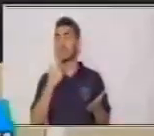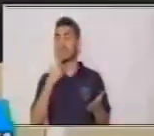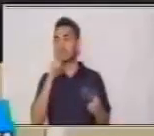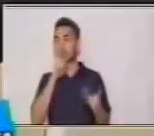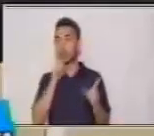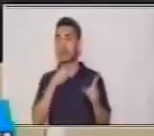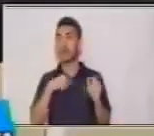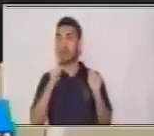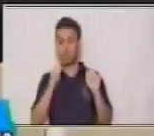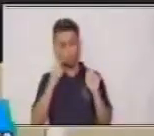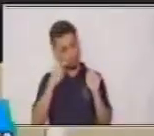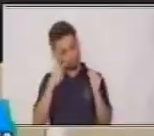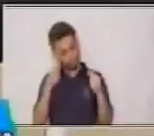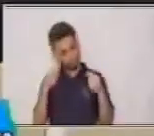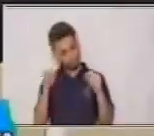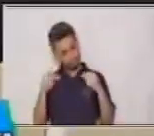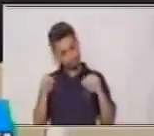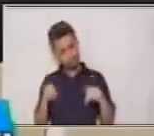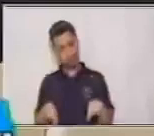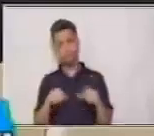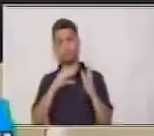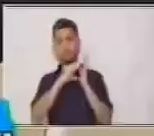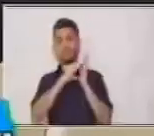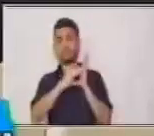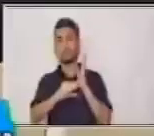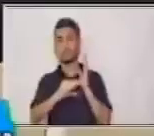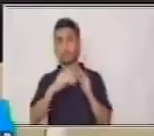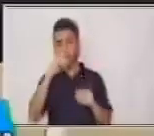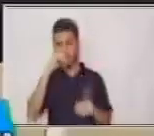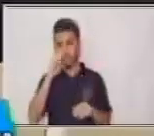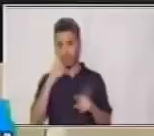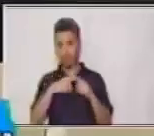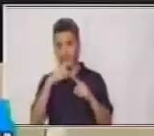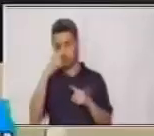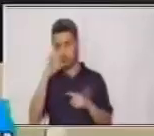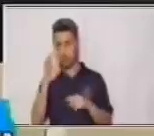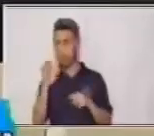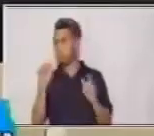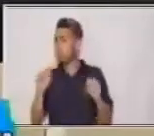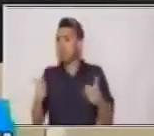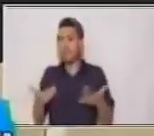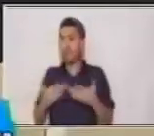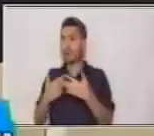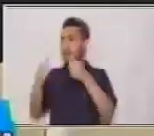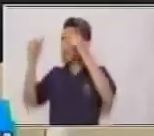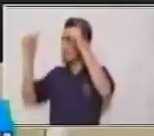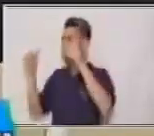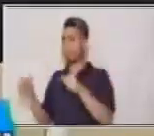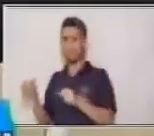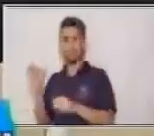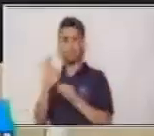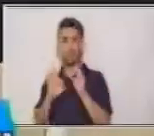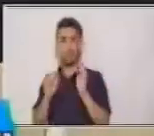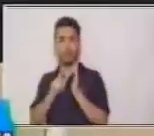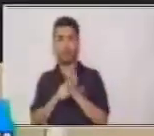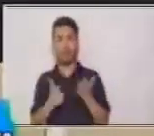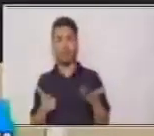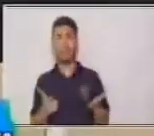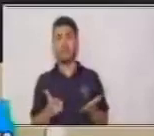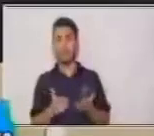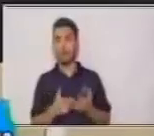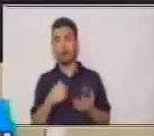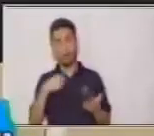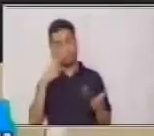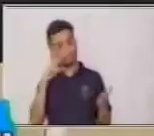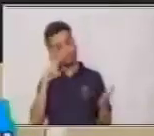un texto. ¿Qué significa esto? De igual manera puede ser un cartel o un libro y yo lo voy a